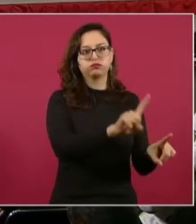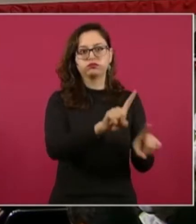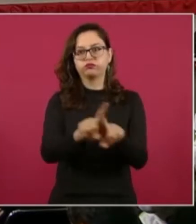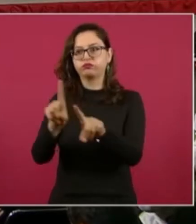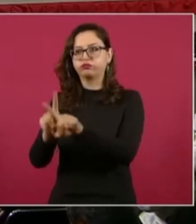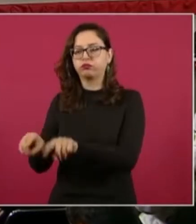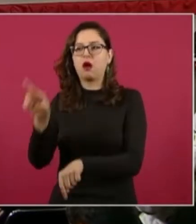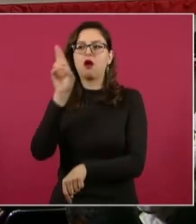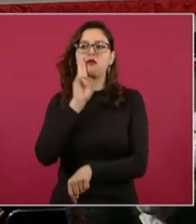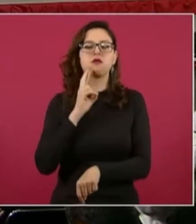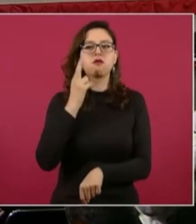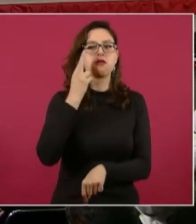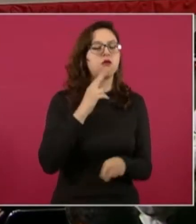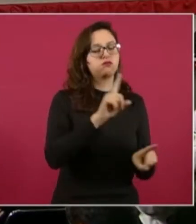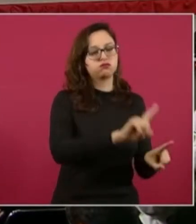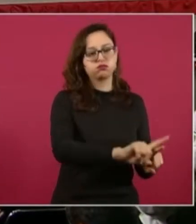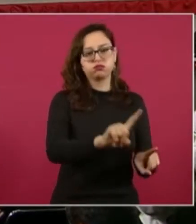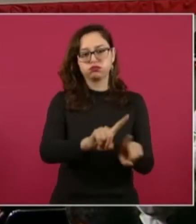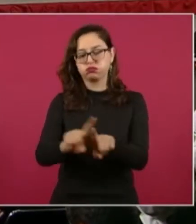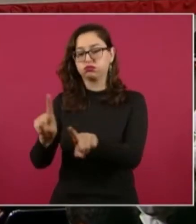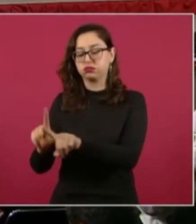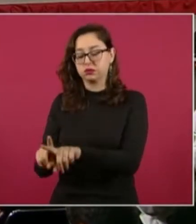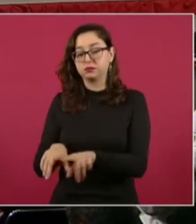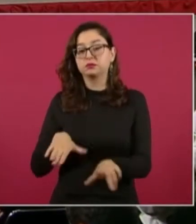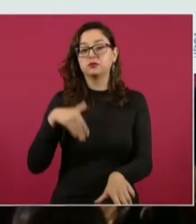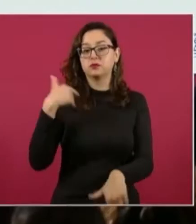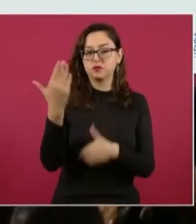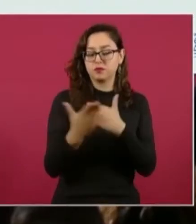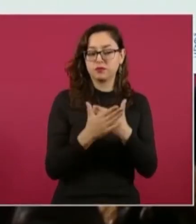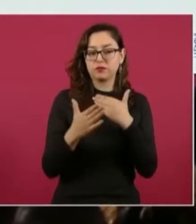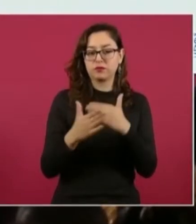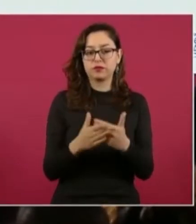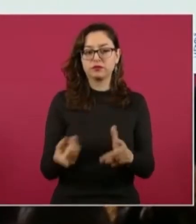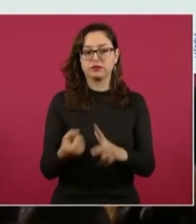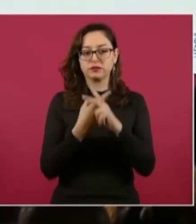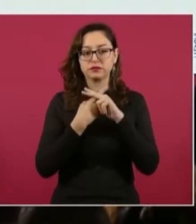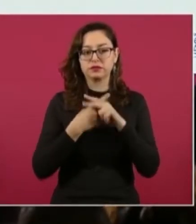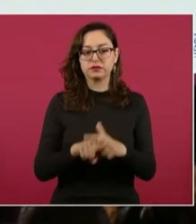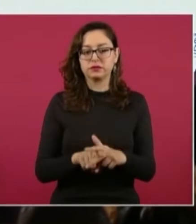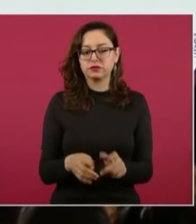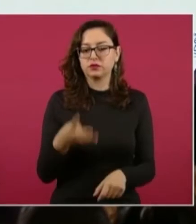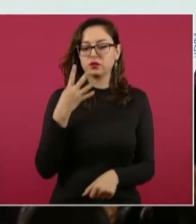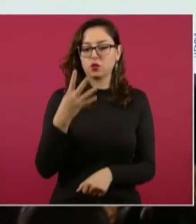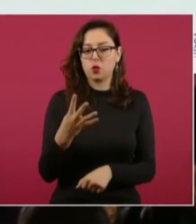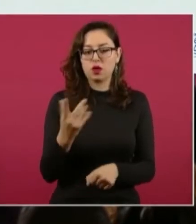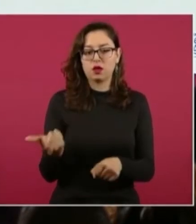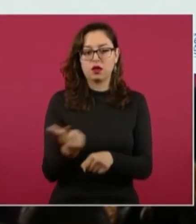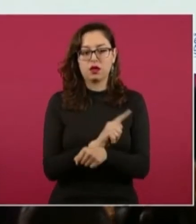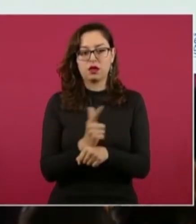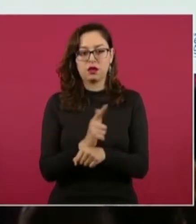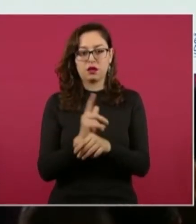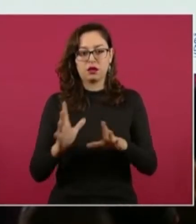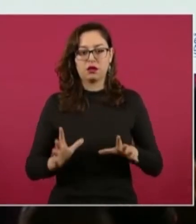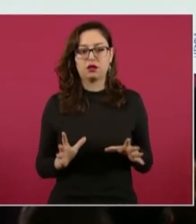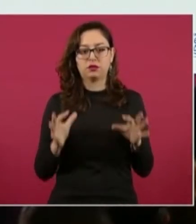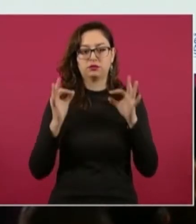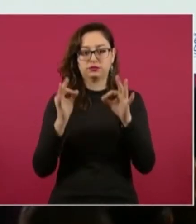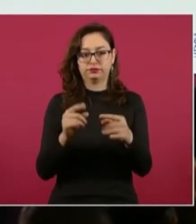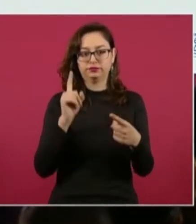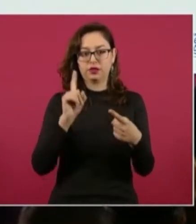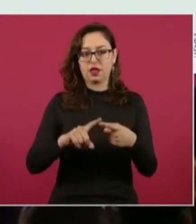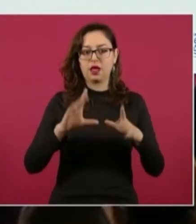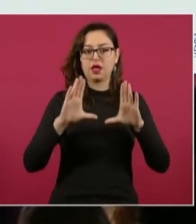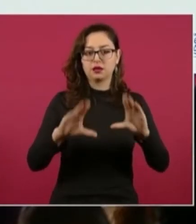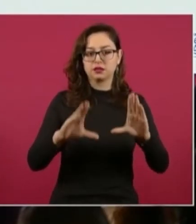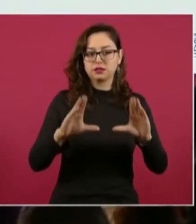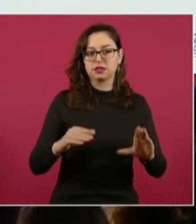es que podamos empezar con cuatro licenciaturas, que serían estas, la licenciatura en enseñanza de lenguas